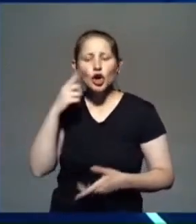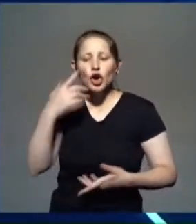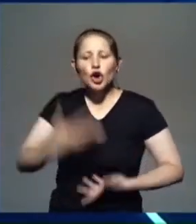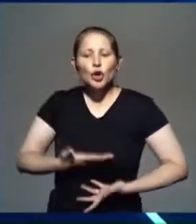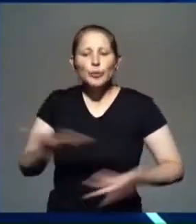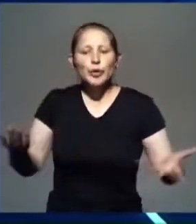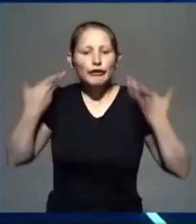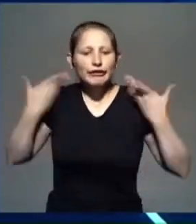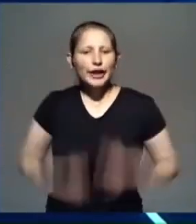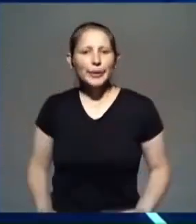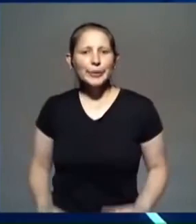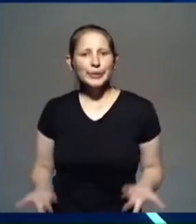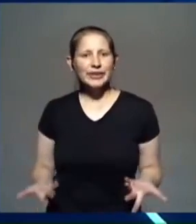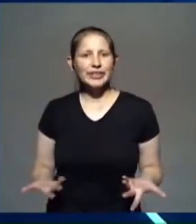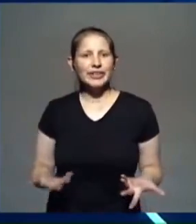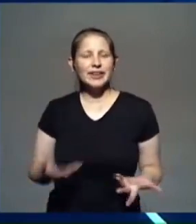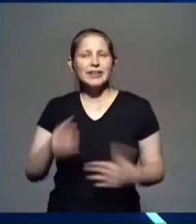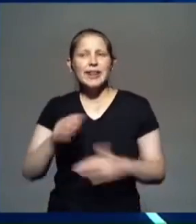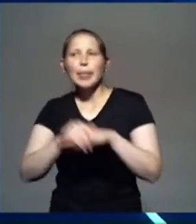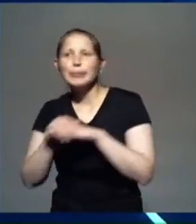un mensajito de WhatsApp.